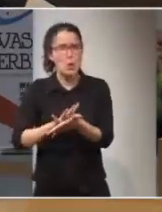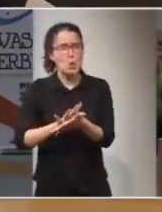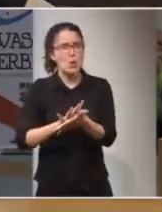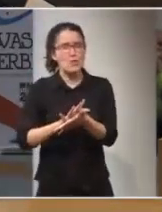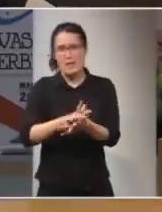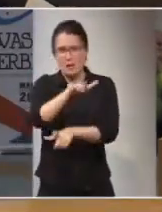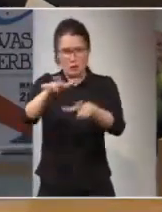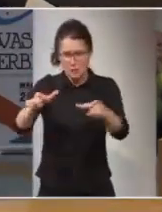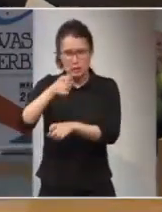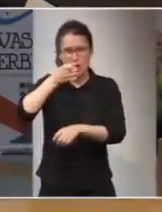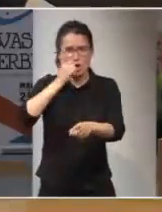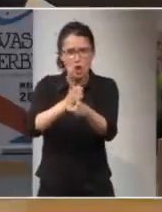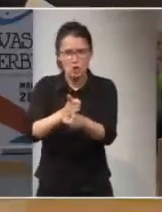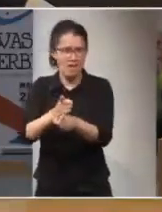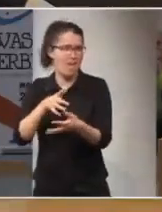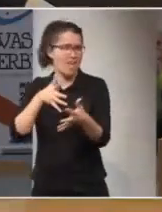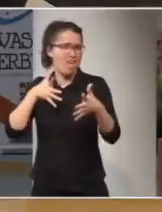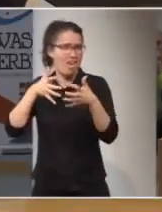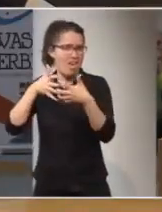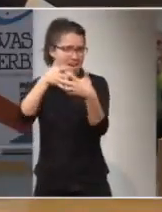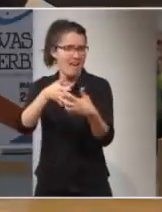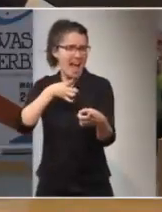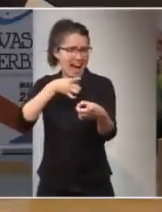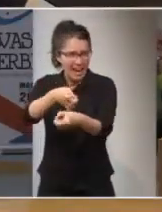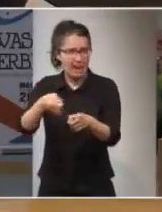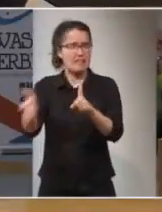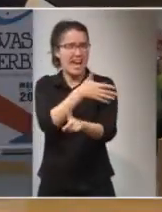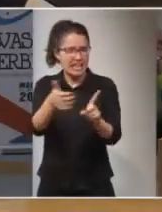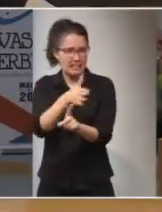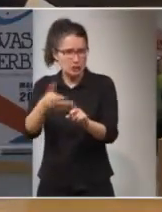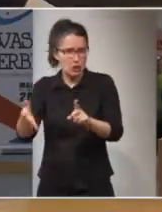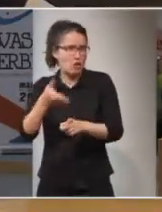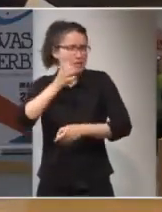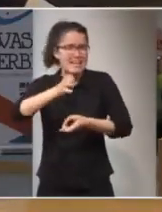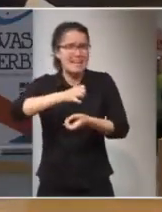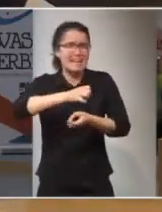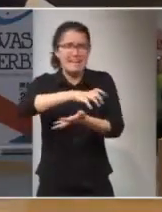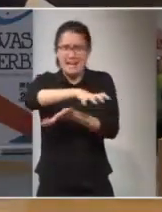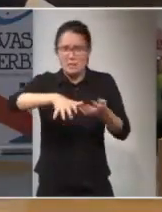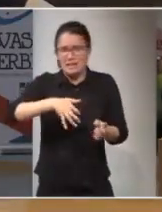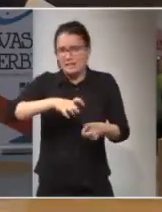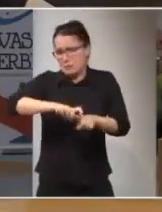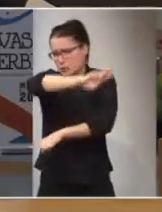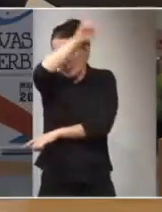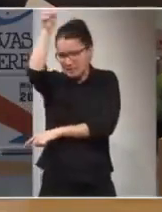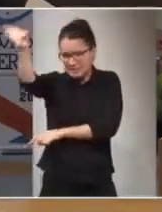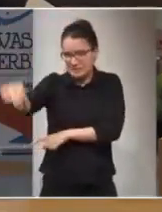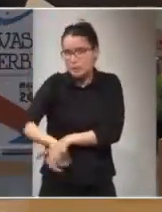humanidad, crímenes de guerra, crímenes de agresión y otros crímenes como son